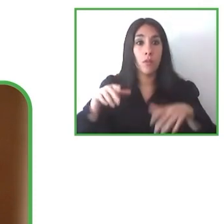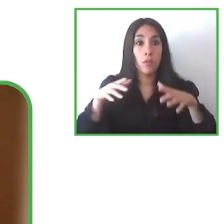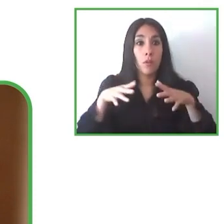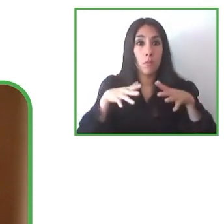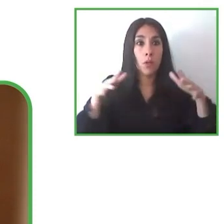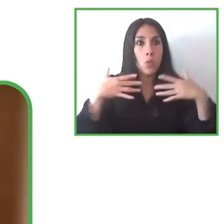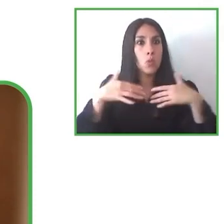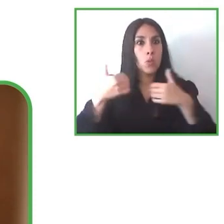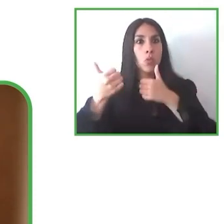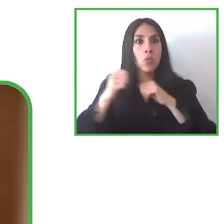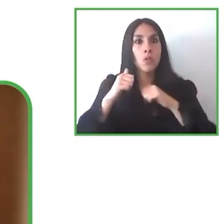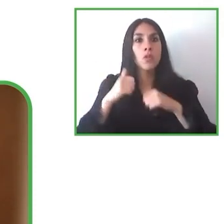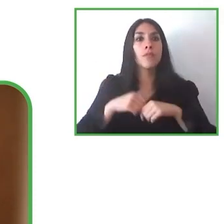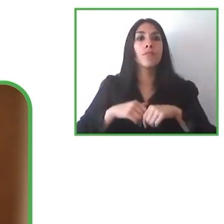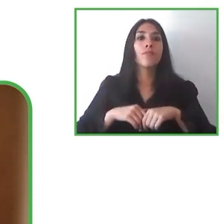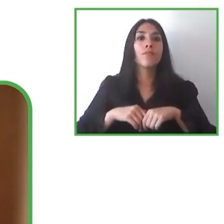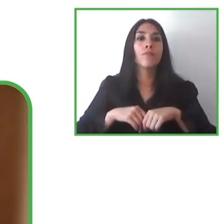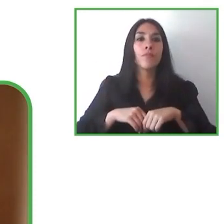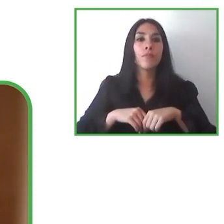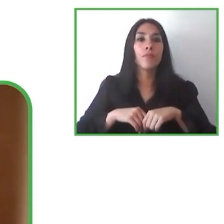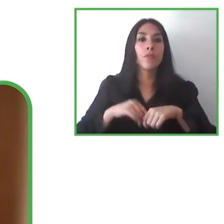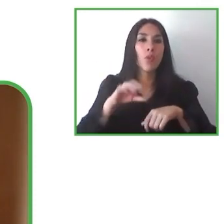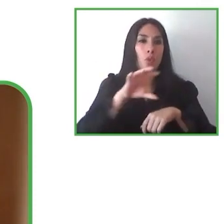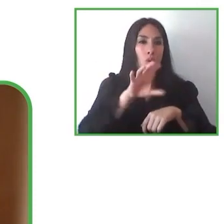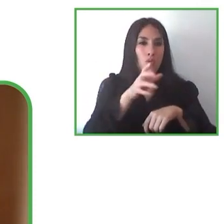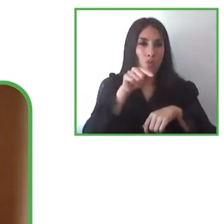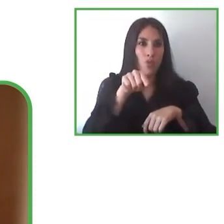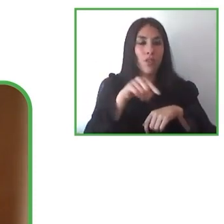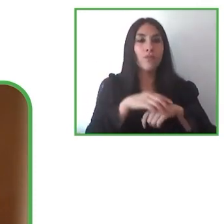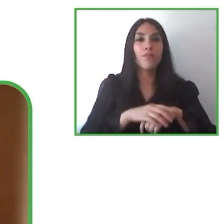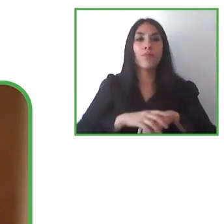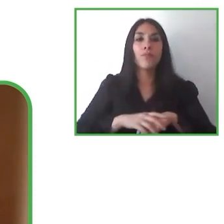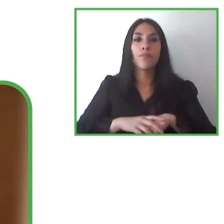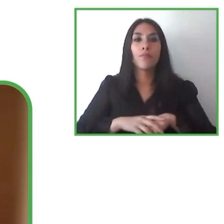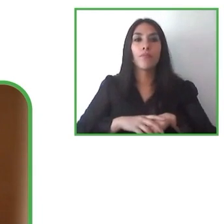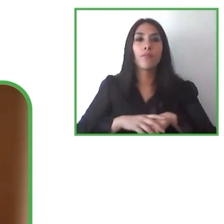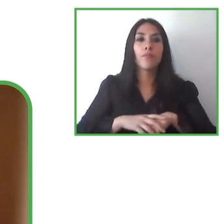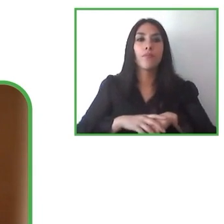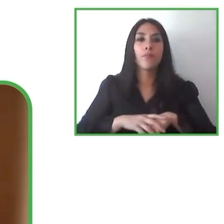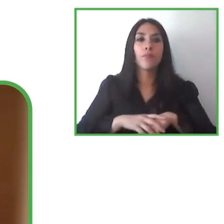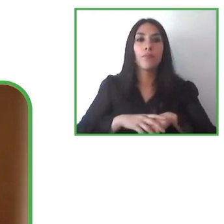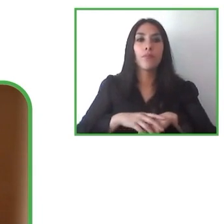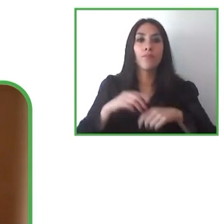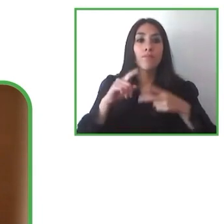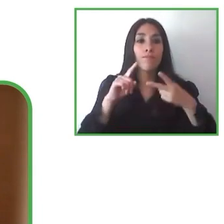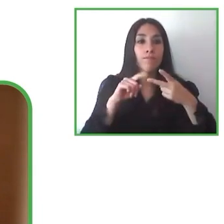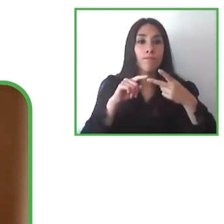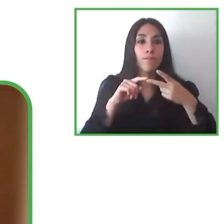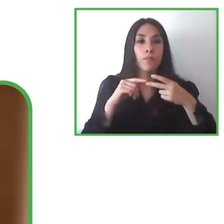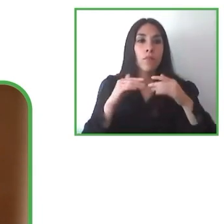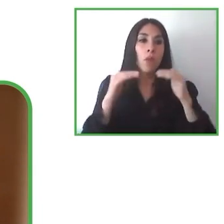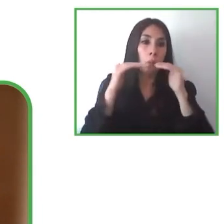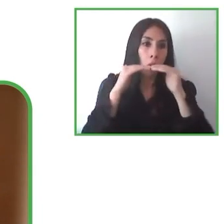país que tiene doble línea básicamente hoy en día el mundo del arte y la cultura